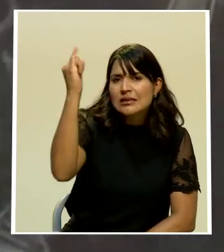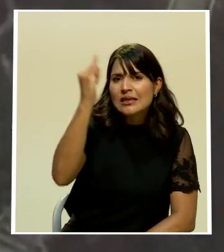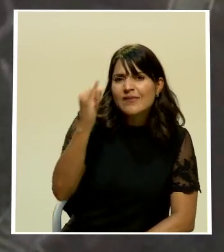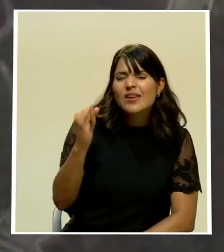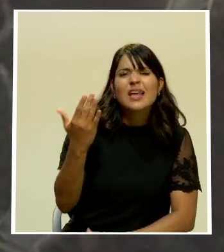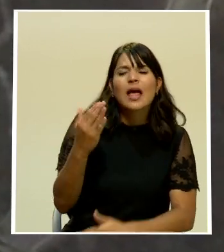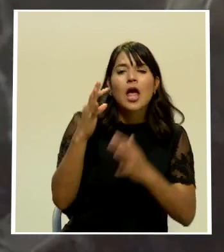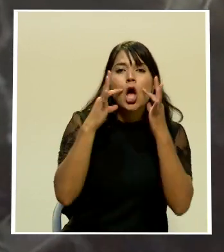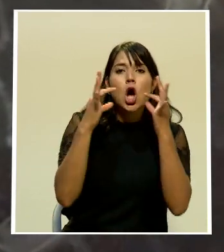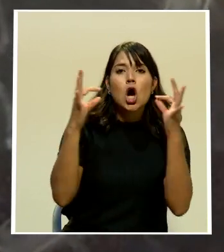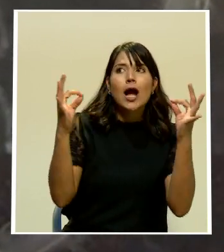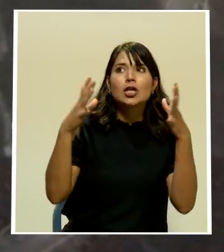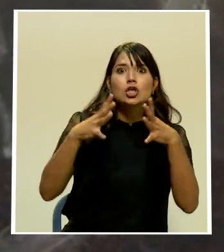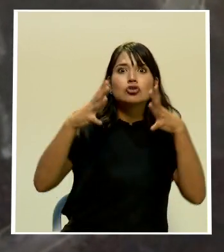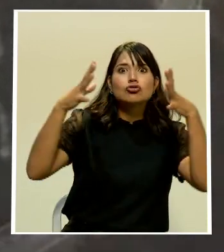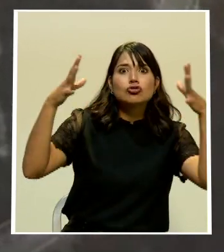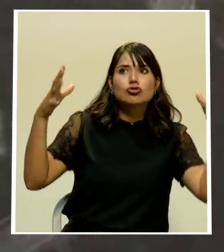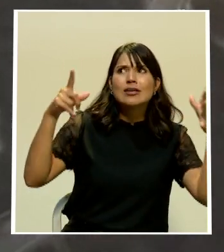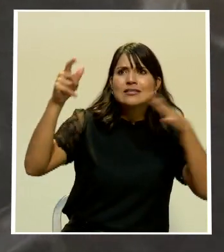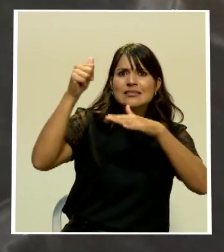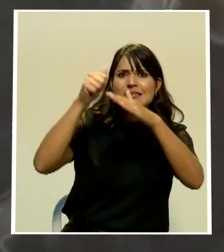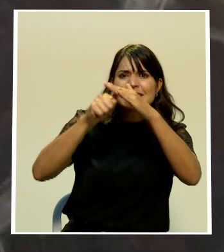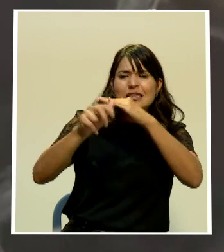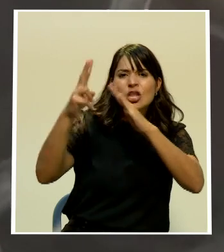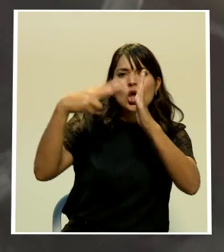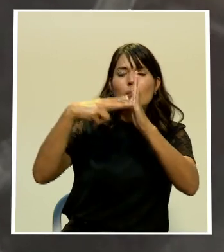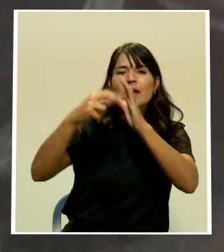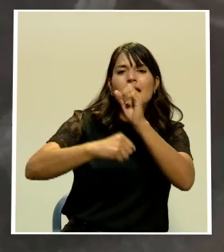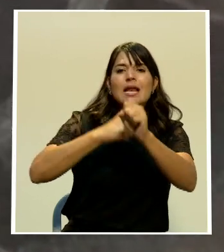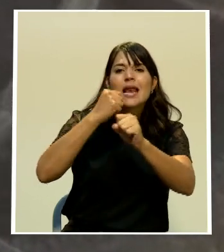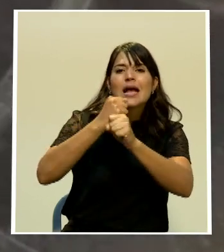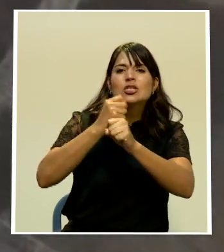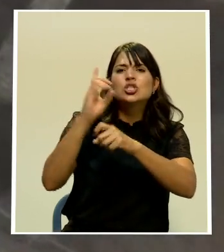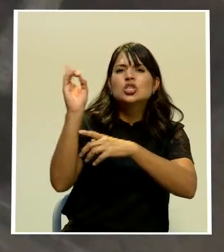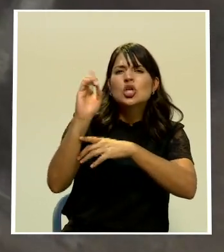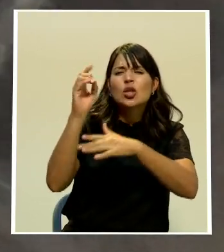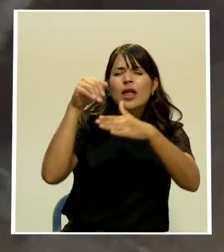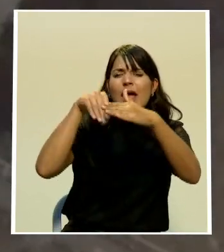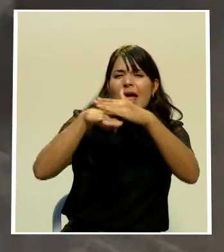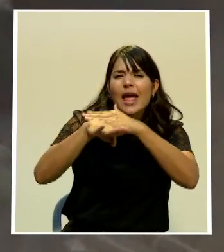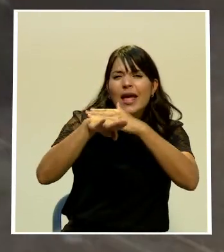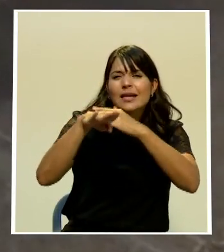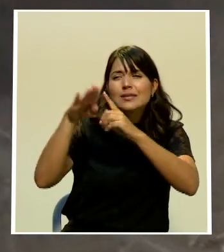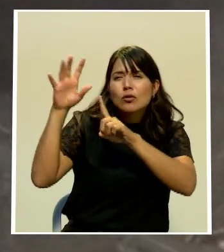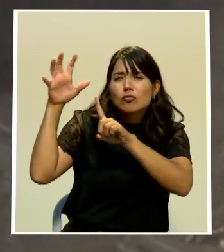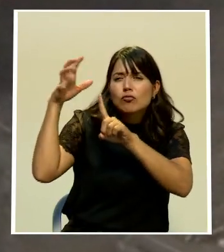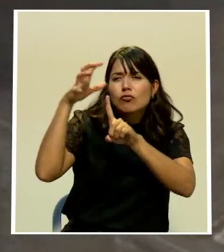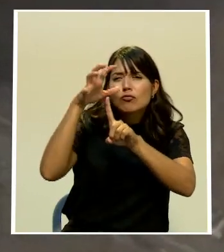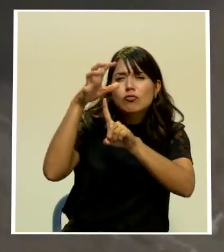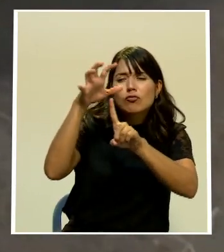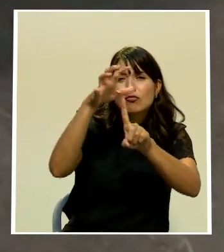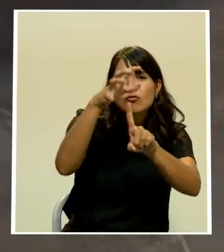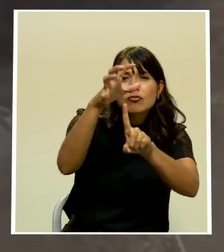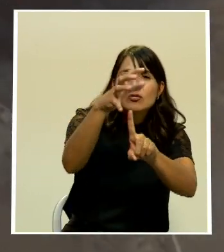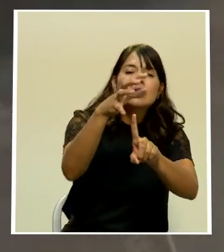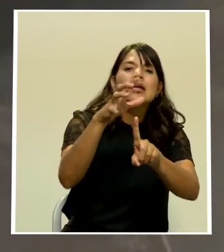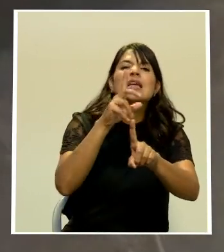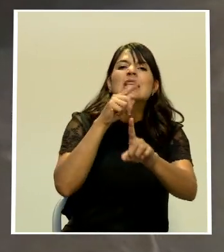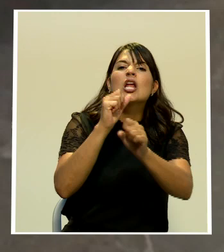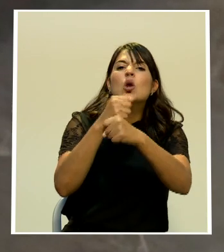gato gigante que estuvo oculto durante dos mil años en la colina de un desierto habría sido elaborado por la cultura Paracas